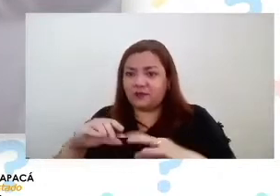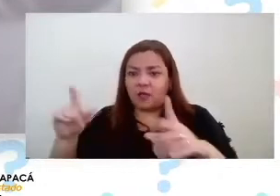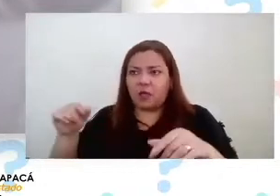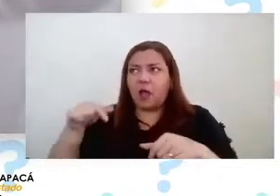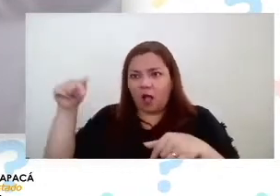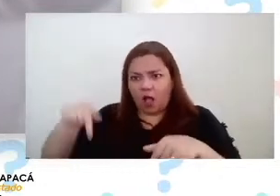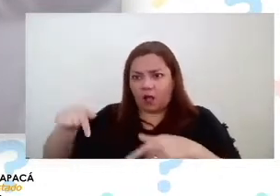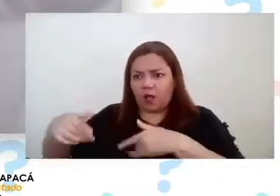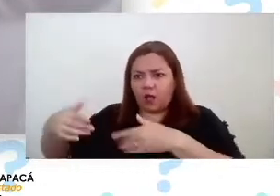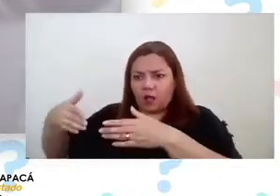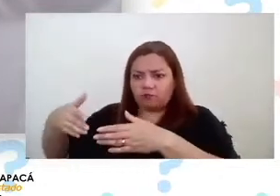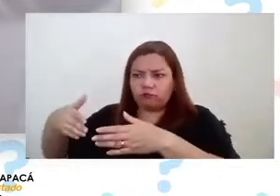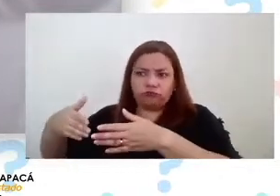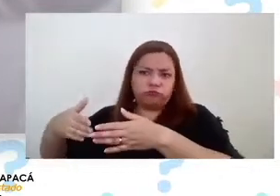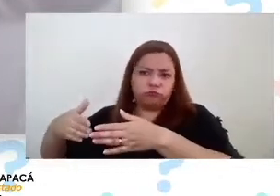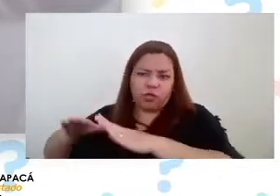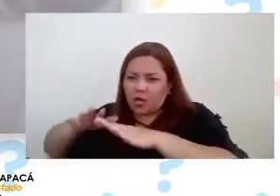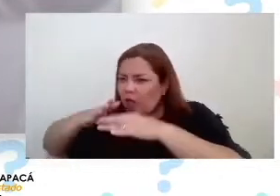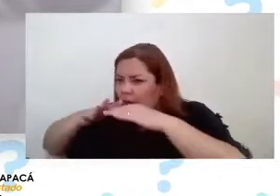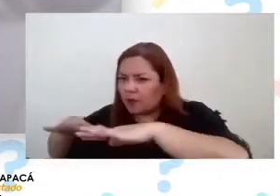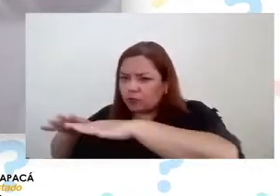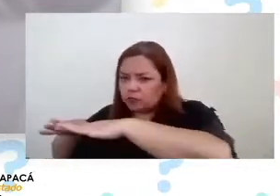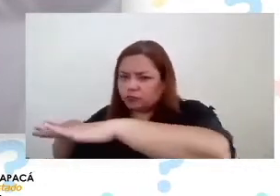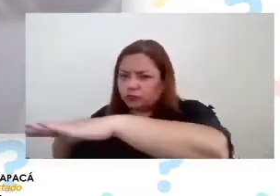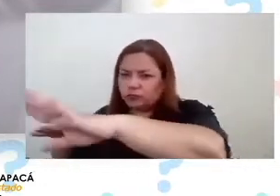varios por ejemplo incluso Punta Gruesa